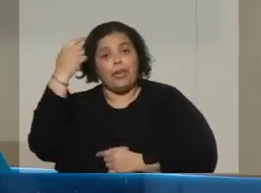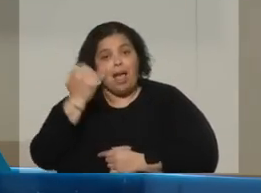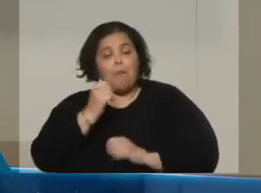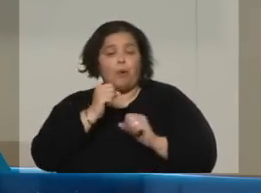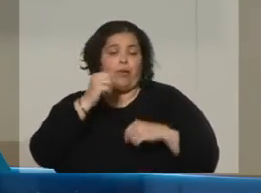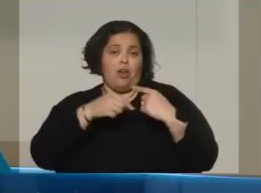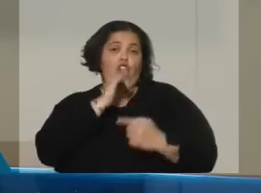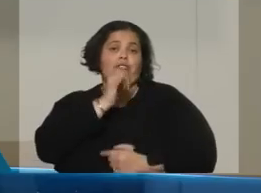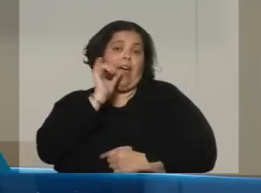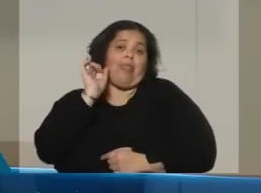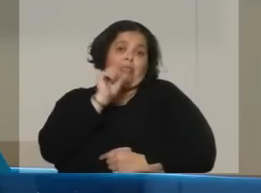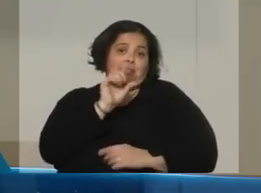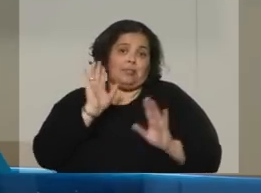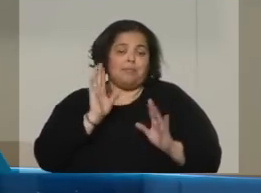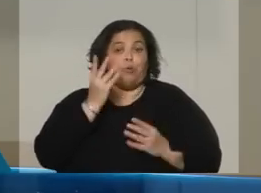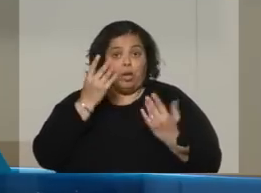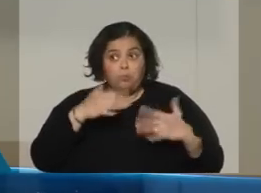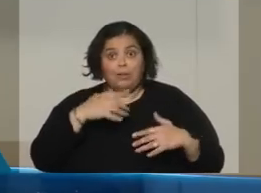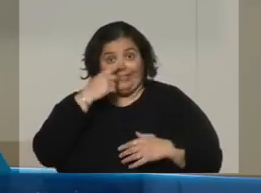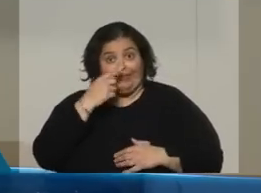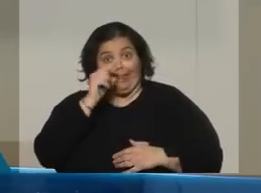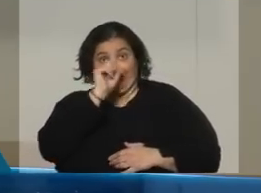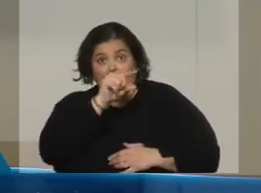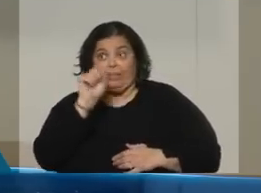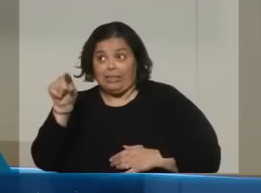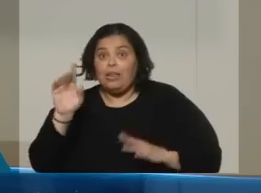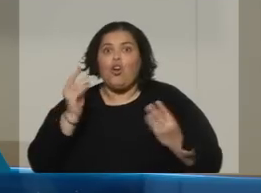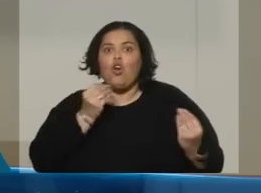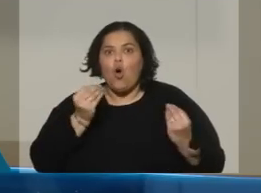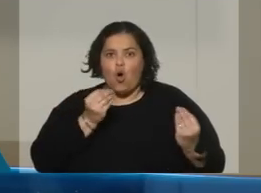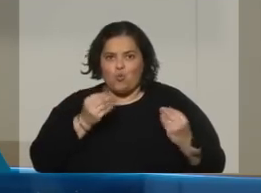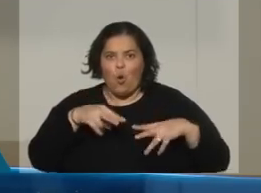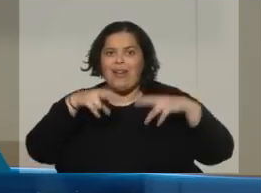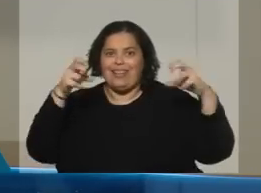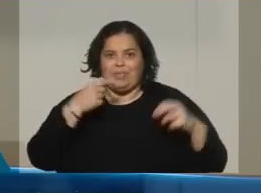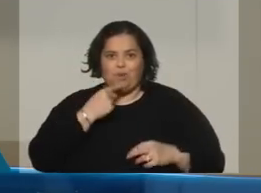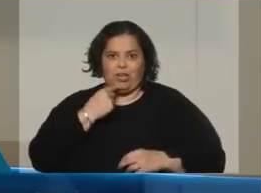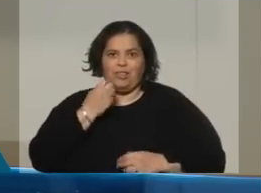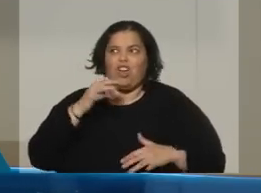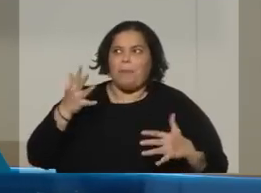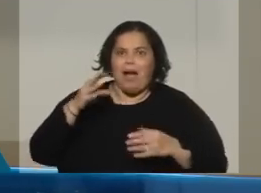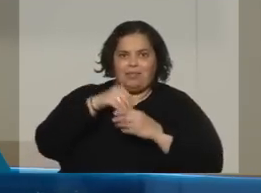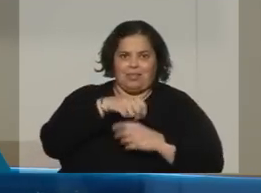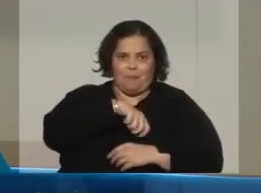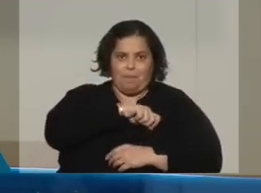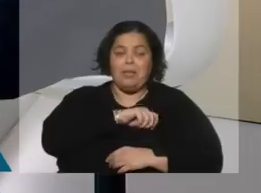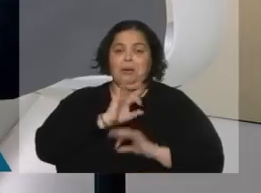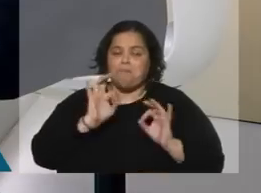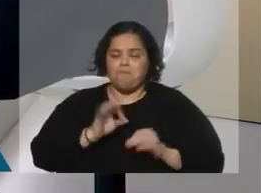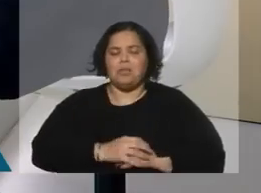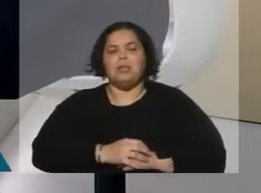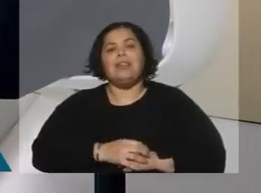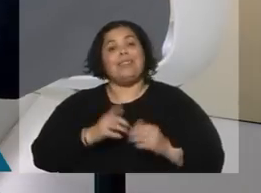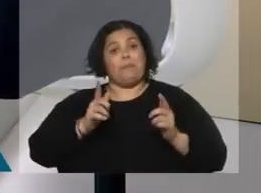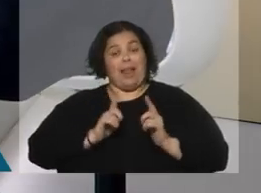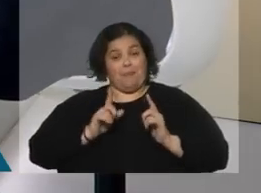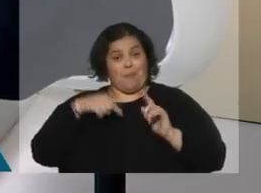verdad es que está extraordinariamente interesante desde el punto de vista del análisis político lo que está ocurriendo allí en la península ibérica. Sin lugar a dudas, te